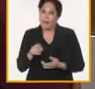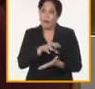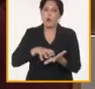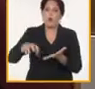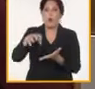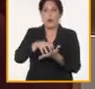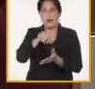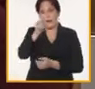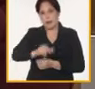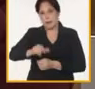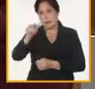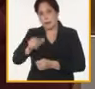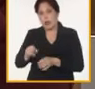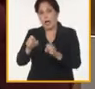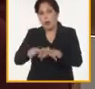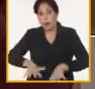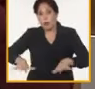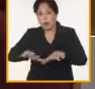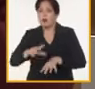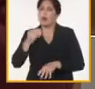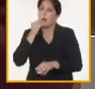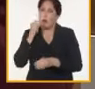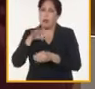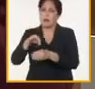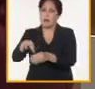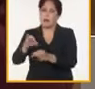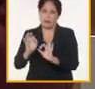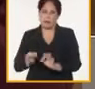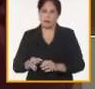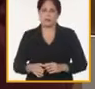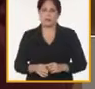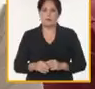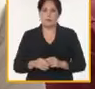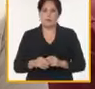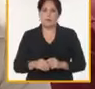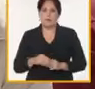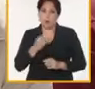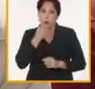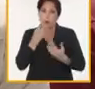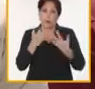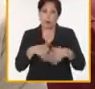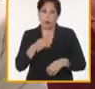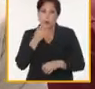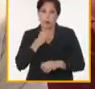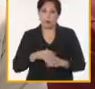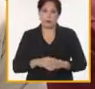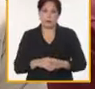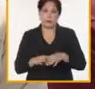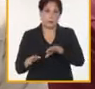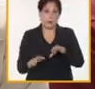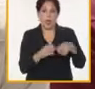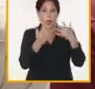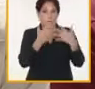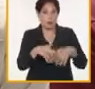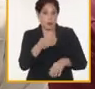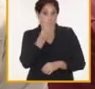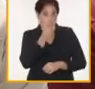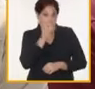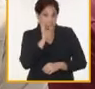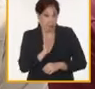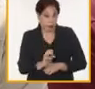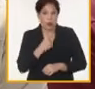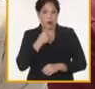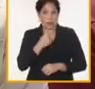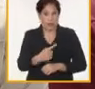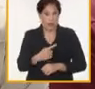y aquellas personas que tengan condiciones también puedan producir yo creo que producir alimento como se ha dicho aquí lo anunció el